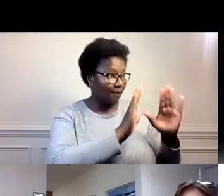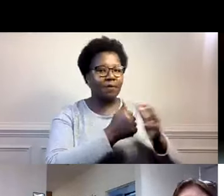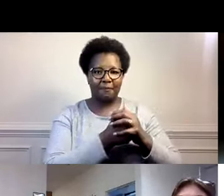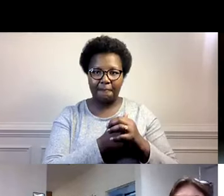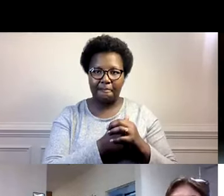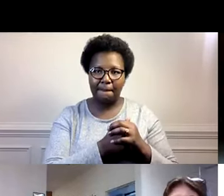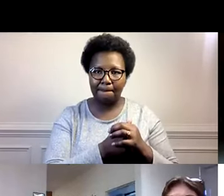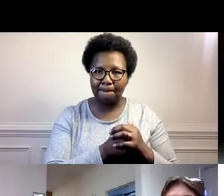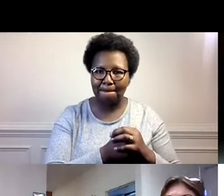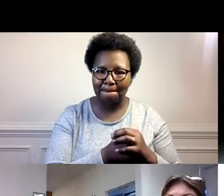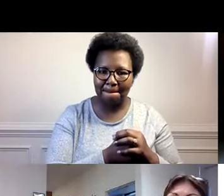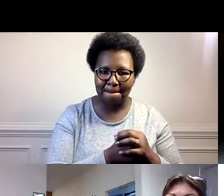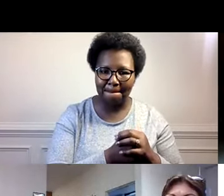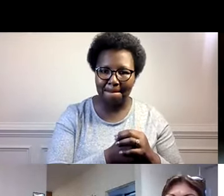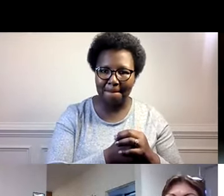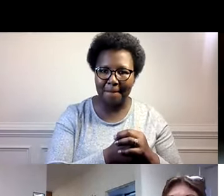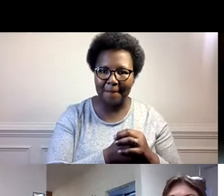Maestra, sí. Me enseña mucho.